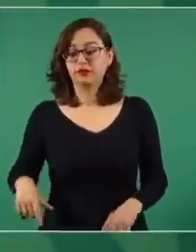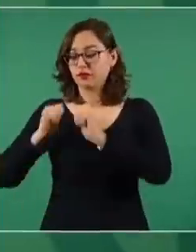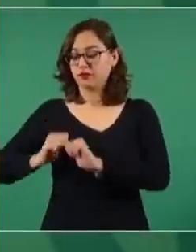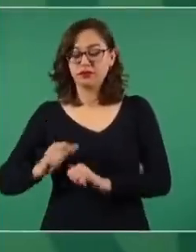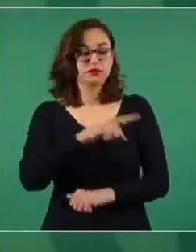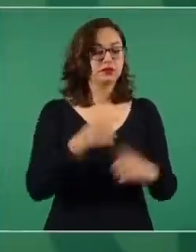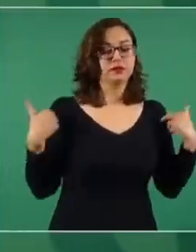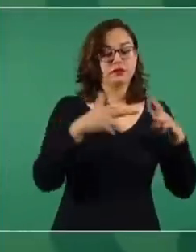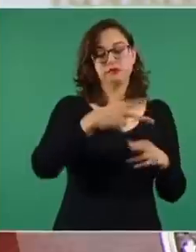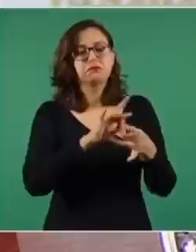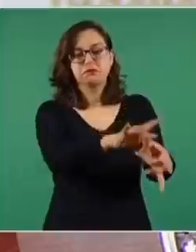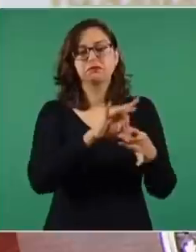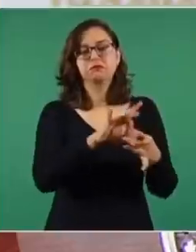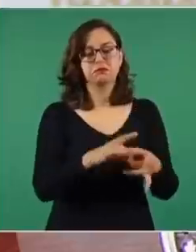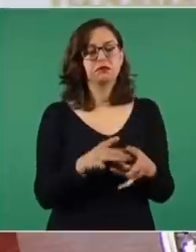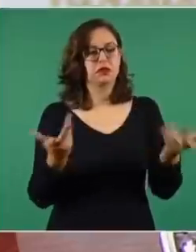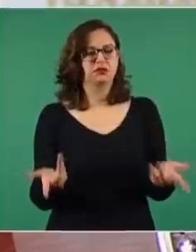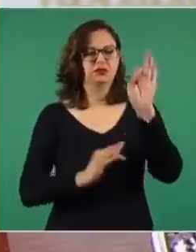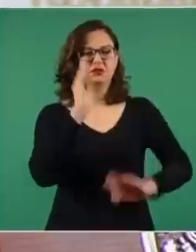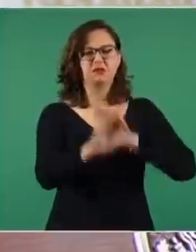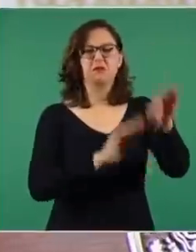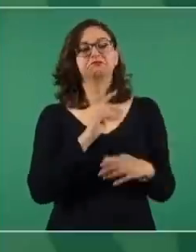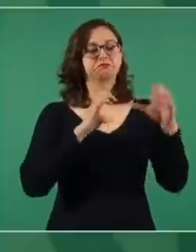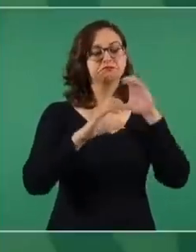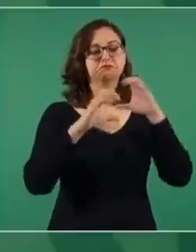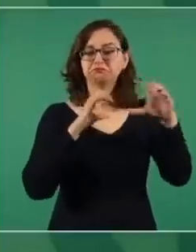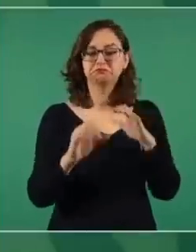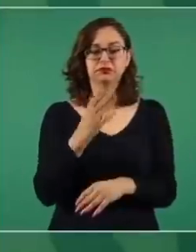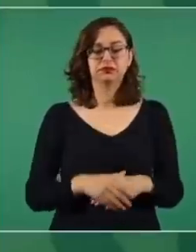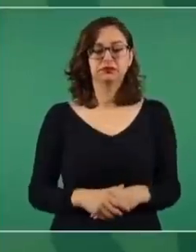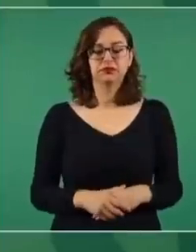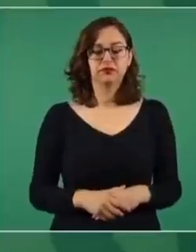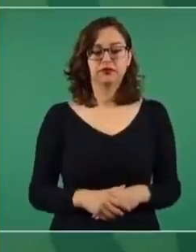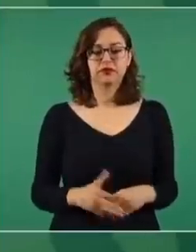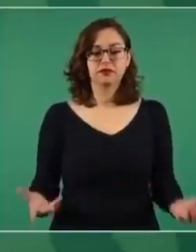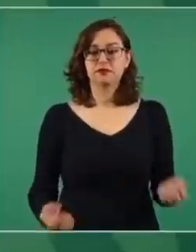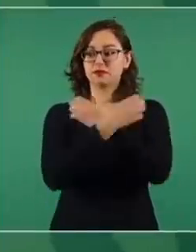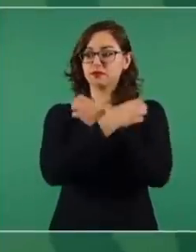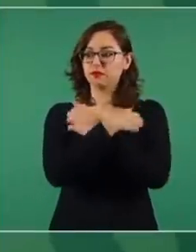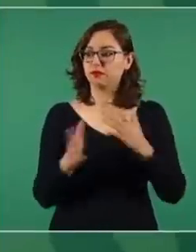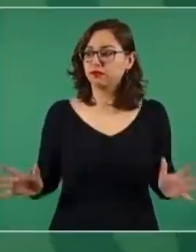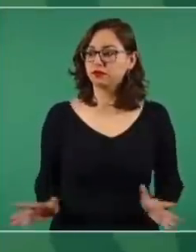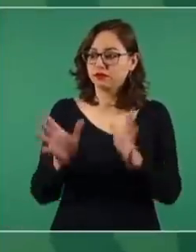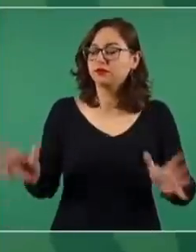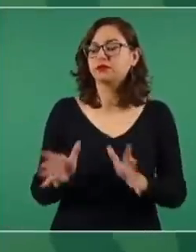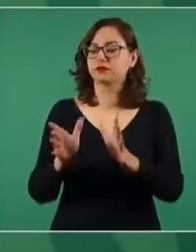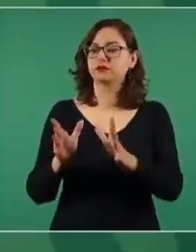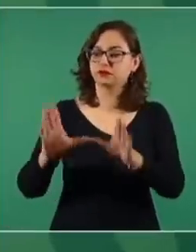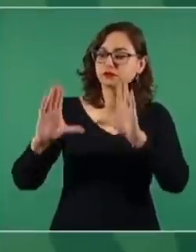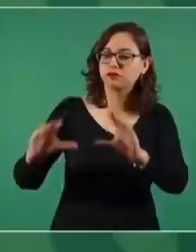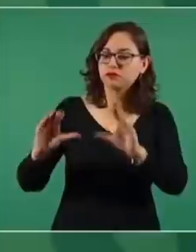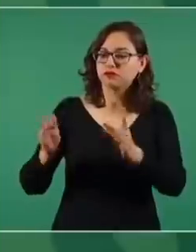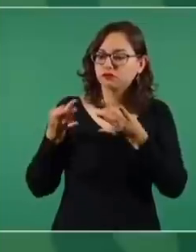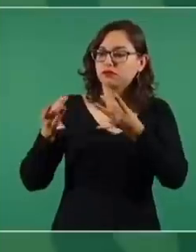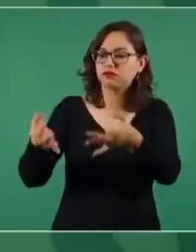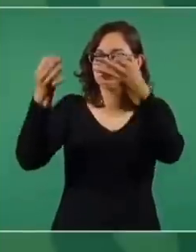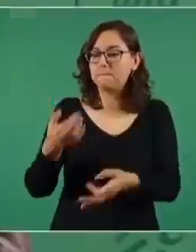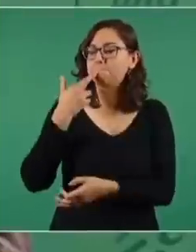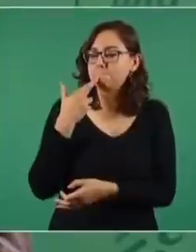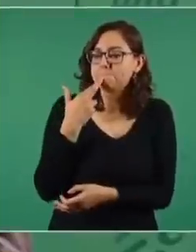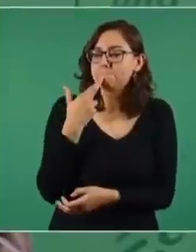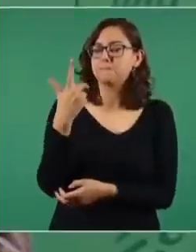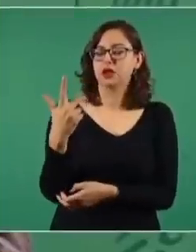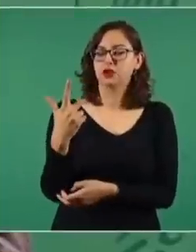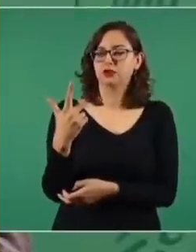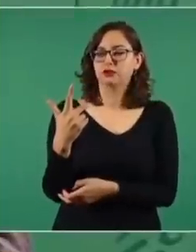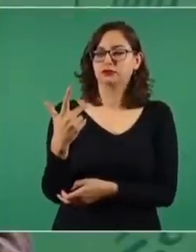con maestras y con maestros y no hay maltrato, ni mucho menos represión. No se puede impulsar la educación, mejorar la enseñanza, la